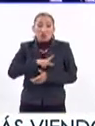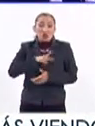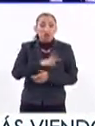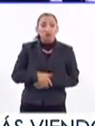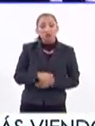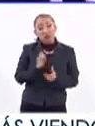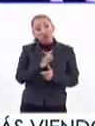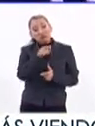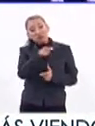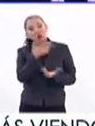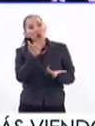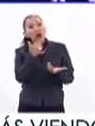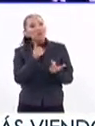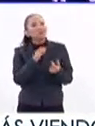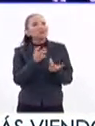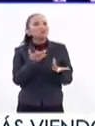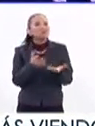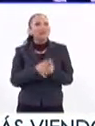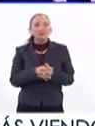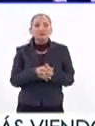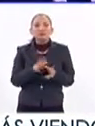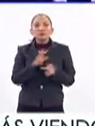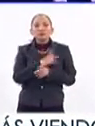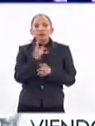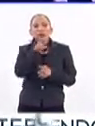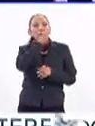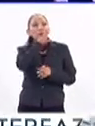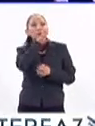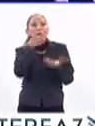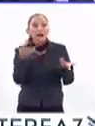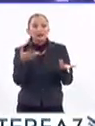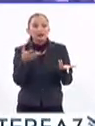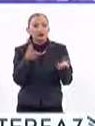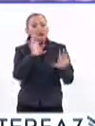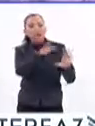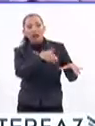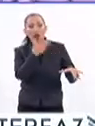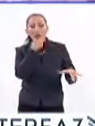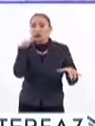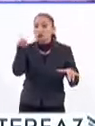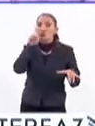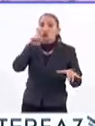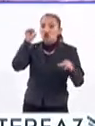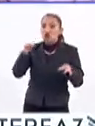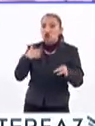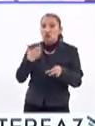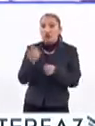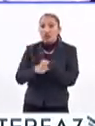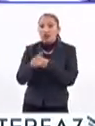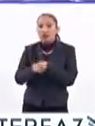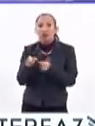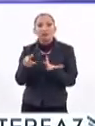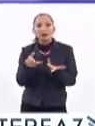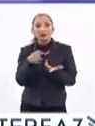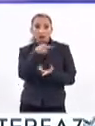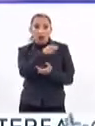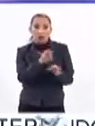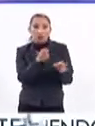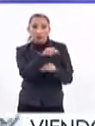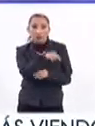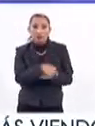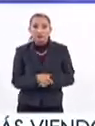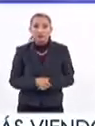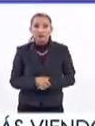asintomático no hay una preocupación genuina por eso. Eso no implica que no sea